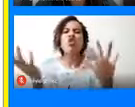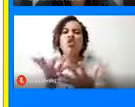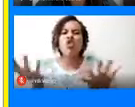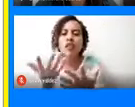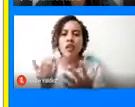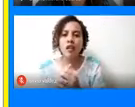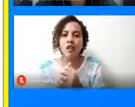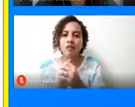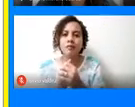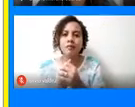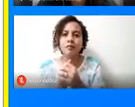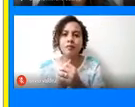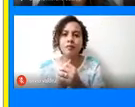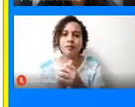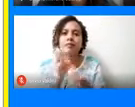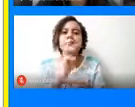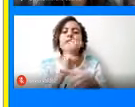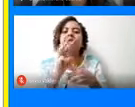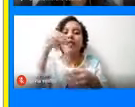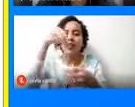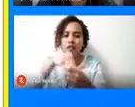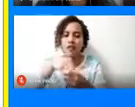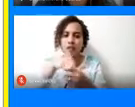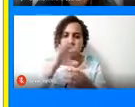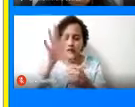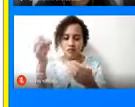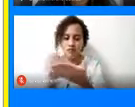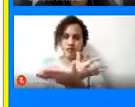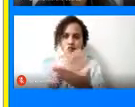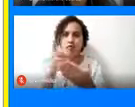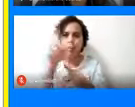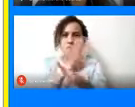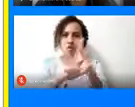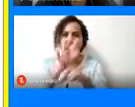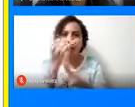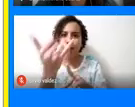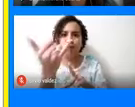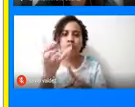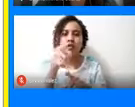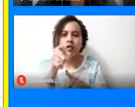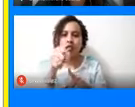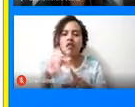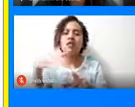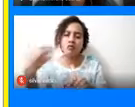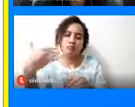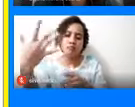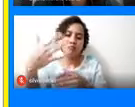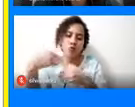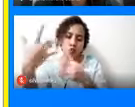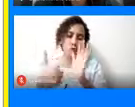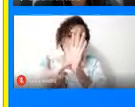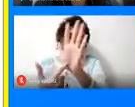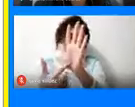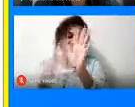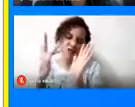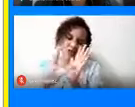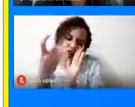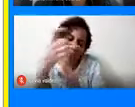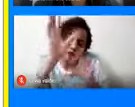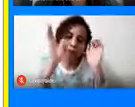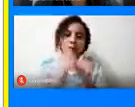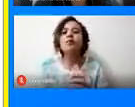de la, dentro de la diapositiva hay un video incierto, eso se los quedamos debiendo, pero,